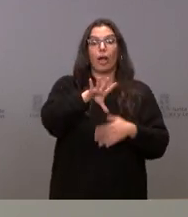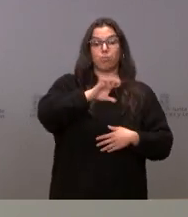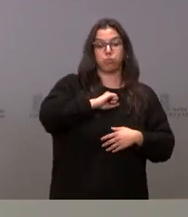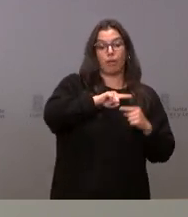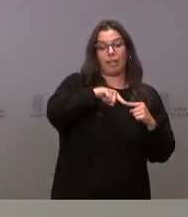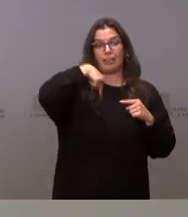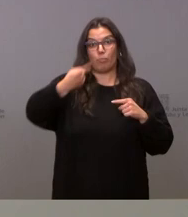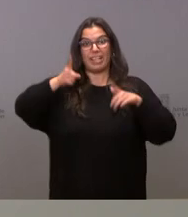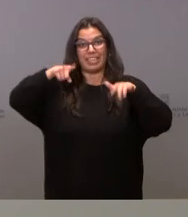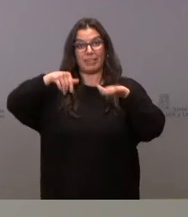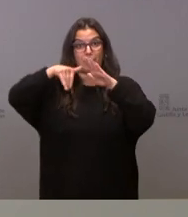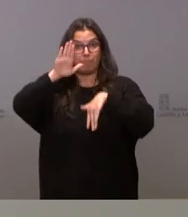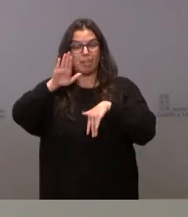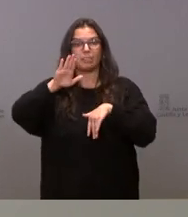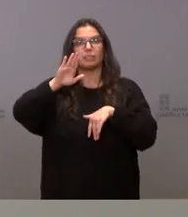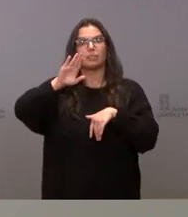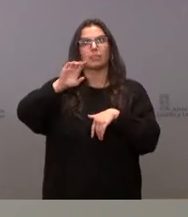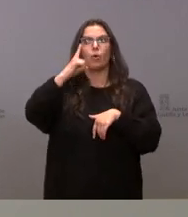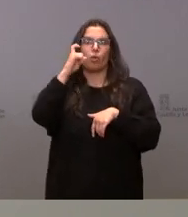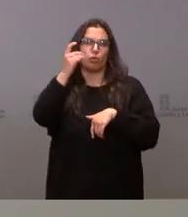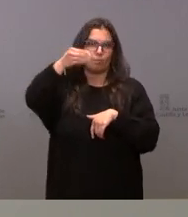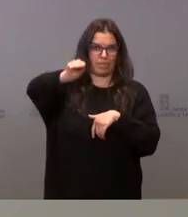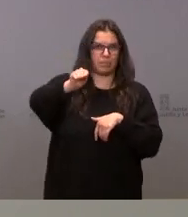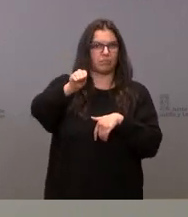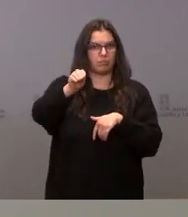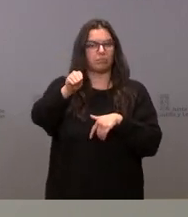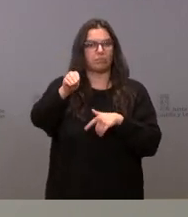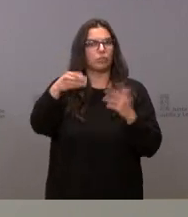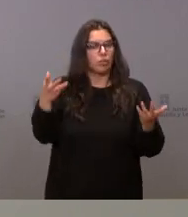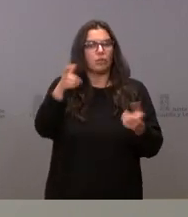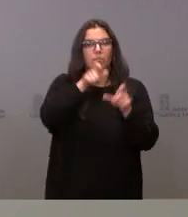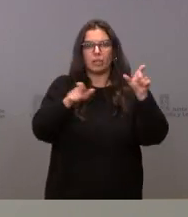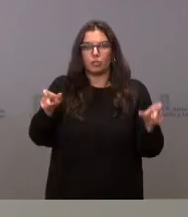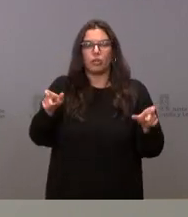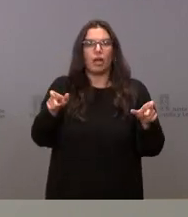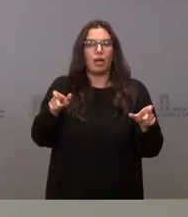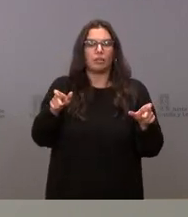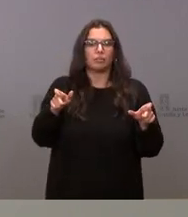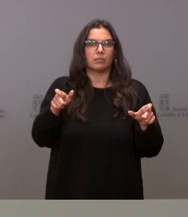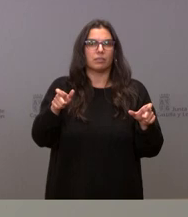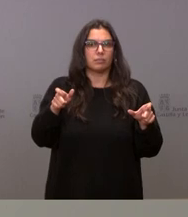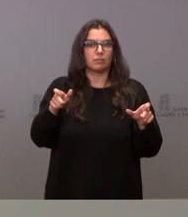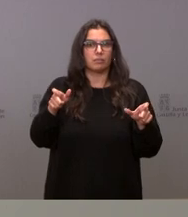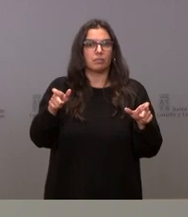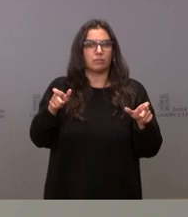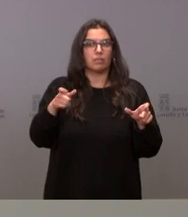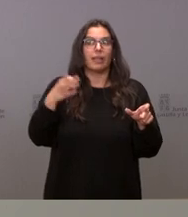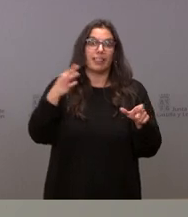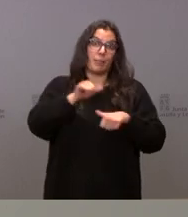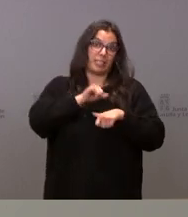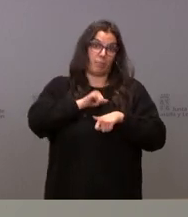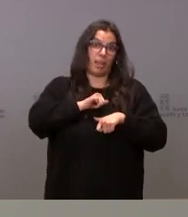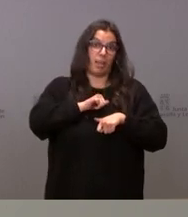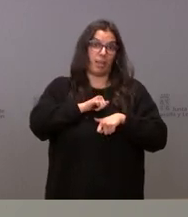pone una dosis complementaria. Por lo tanto, aquellas personas se deberán de… tienen que esperar el